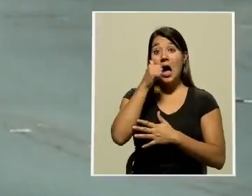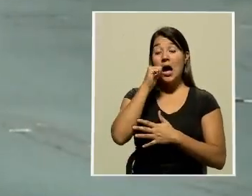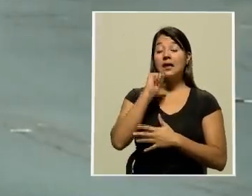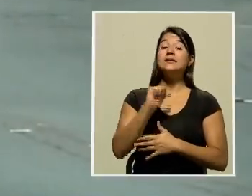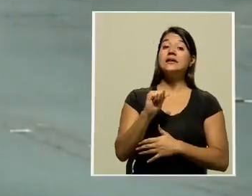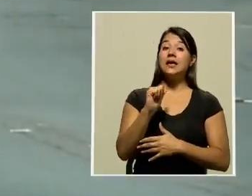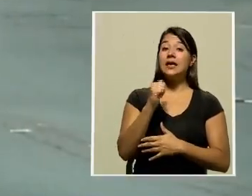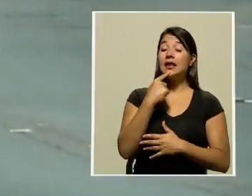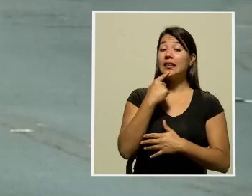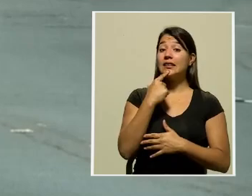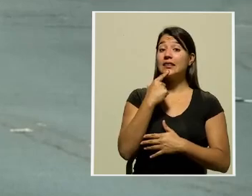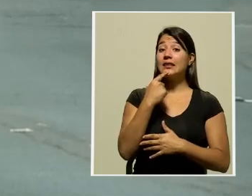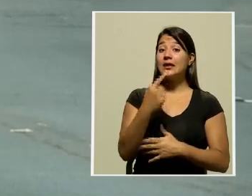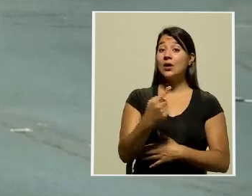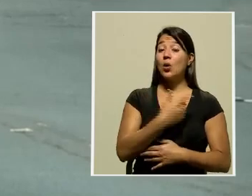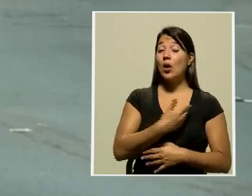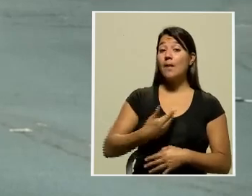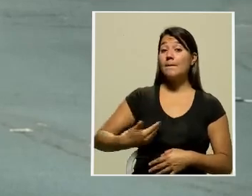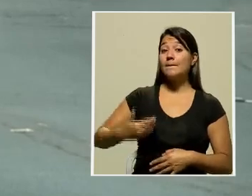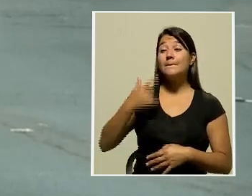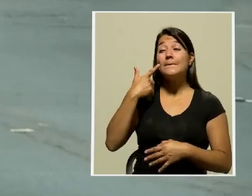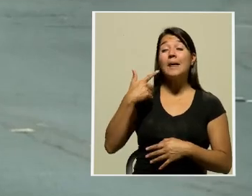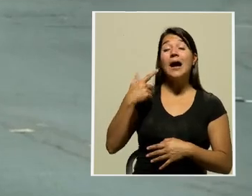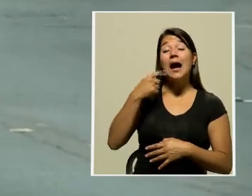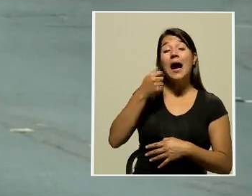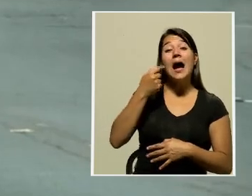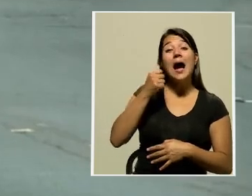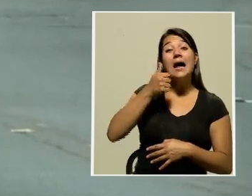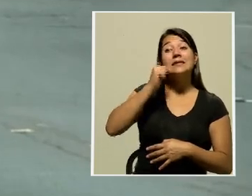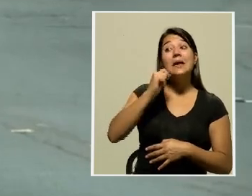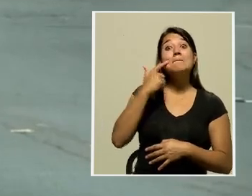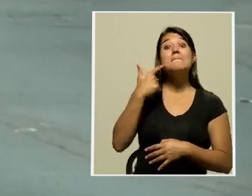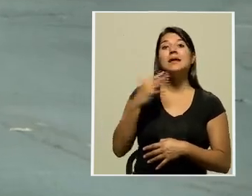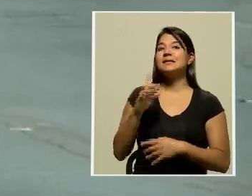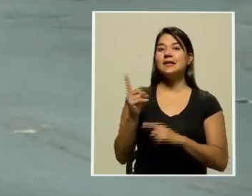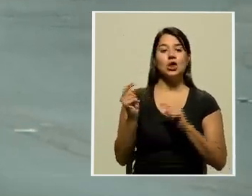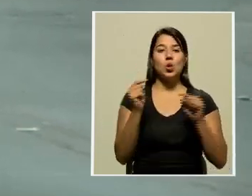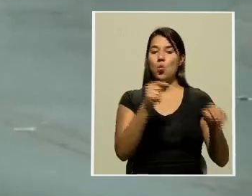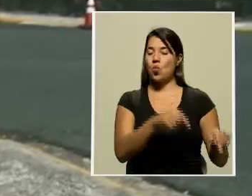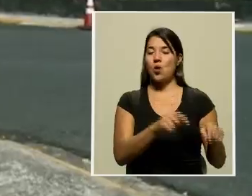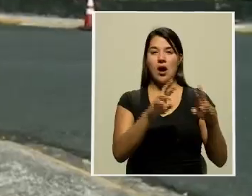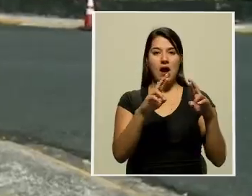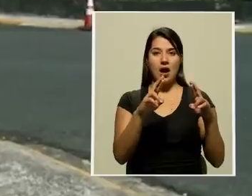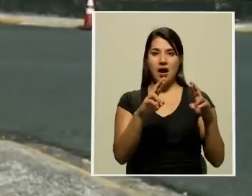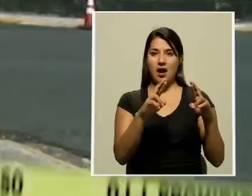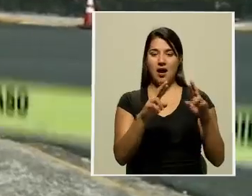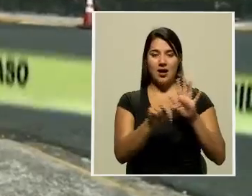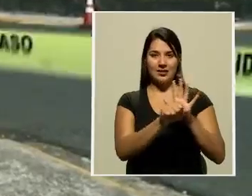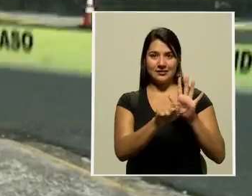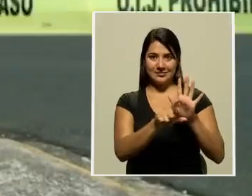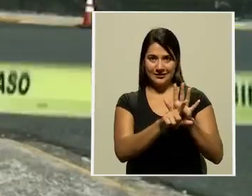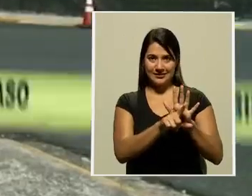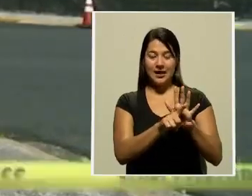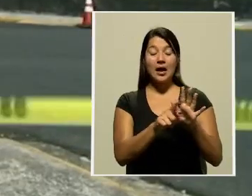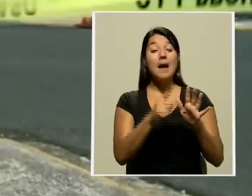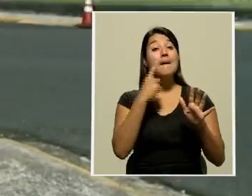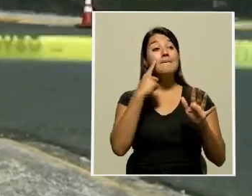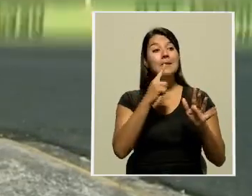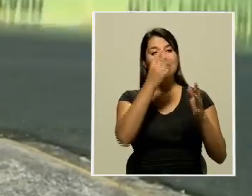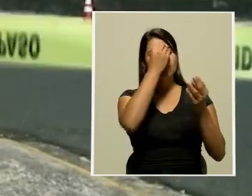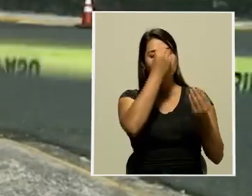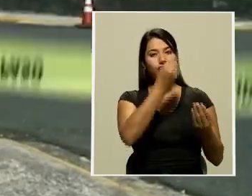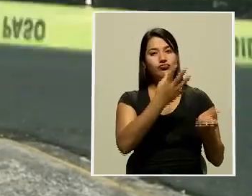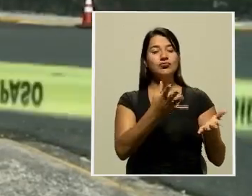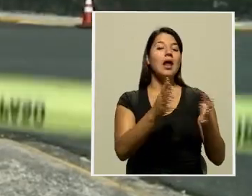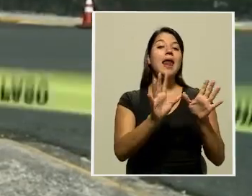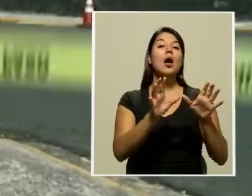insinuaciones de que no estaría asistiendo a lo que es la audiencia que tiene la Comisión Especial, que estudia la unidad presidencial